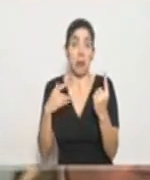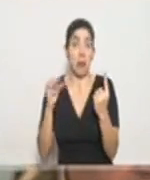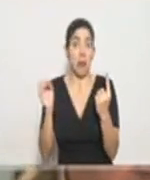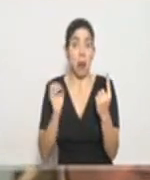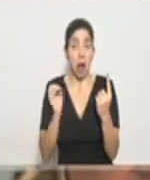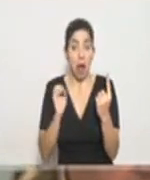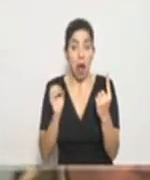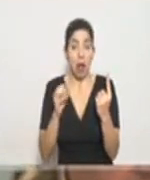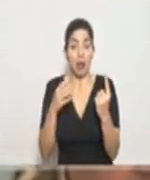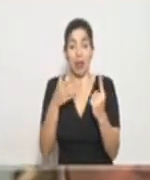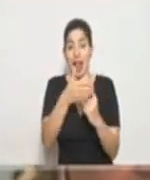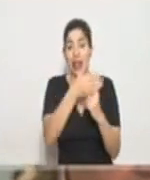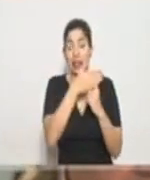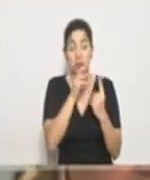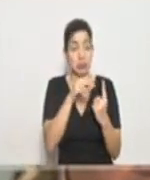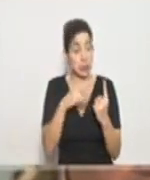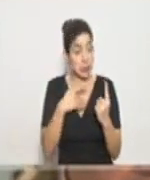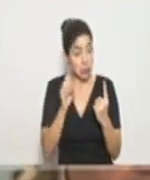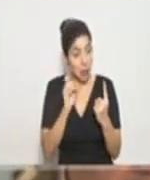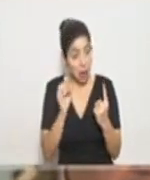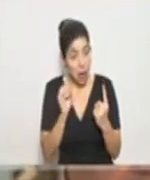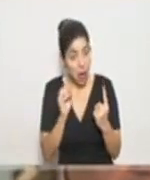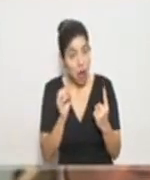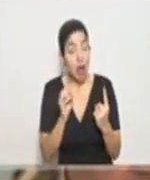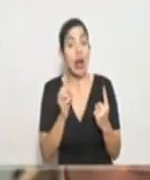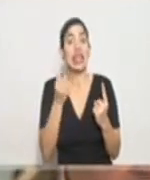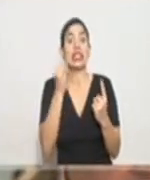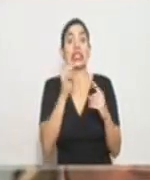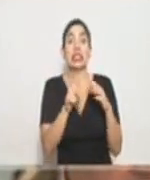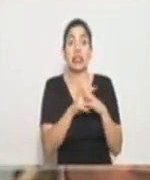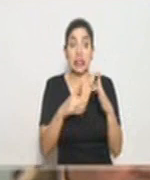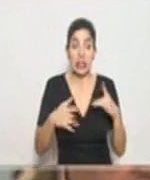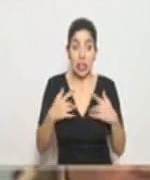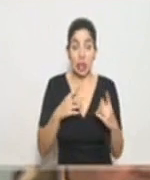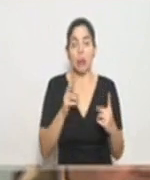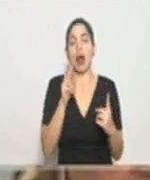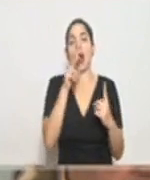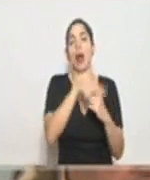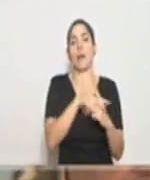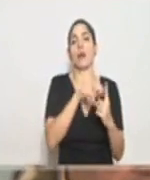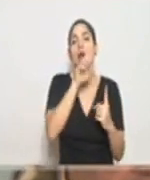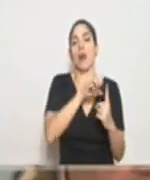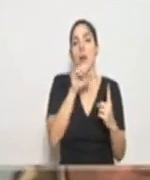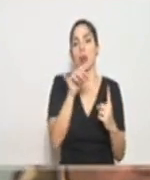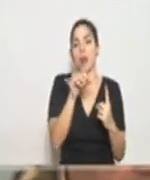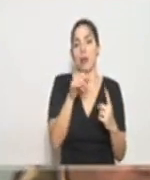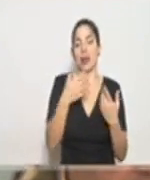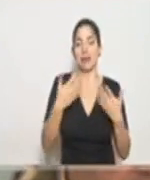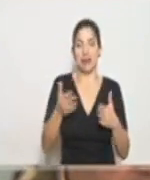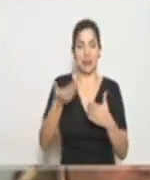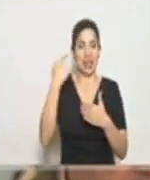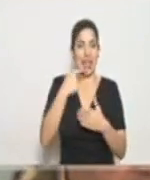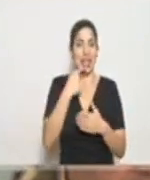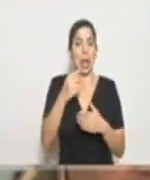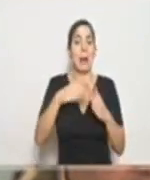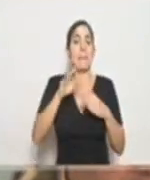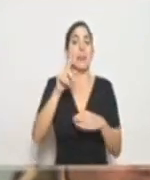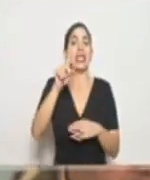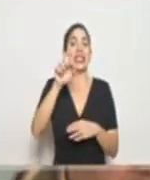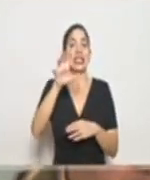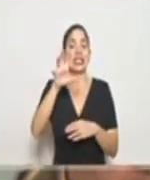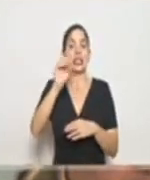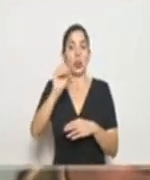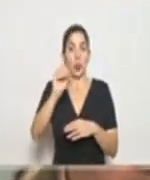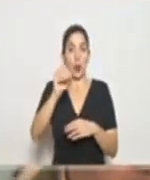cuando están en aislamiento, si desarrollan síntomas inmediatamente se les hace la prueba a ellos. Como mencioné, hay más de 150